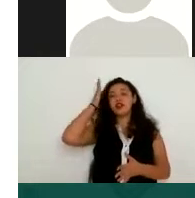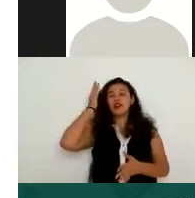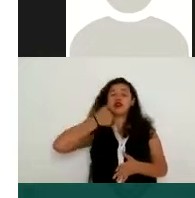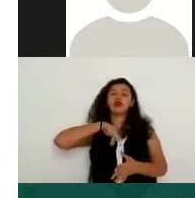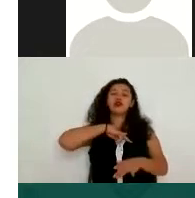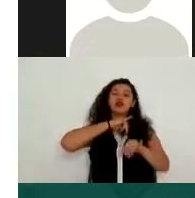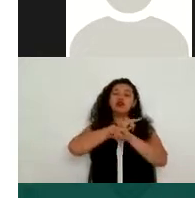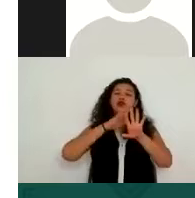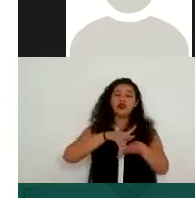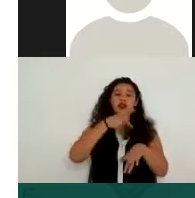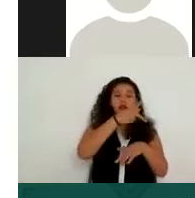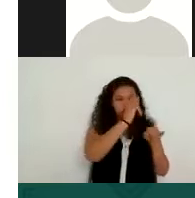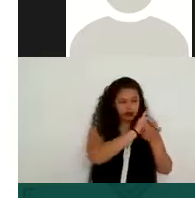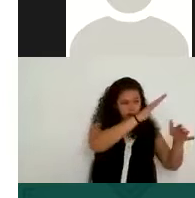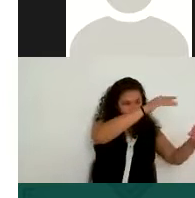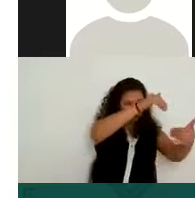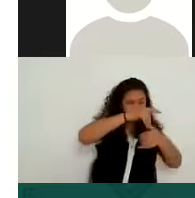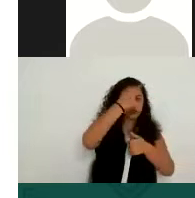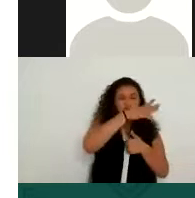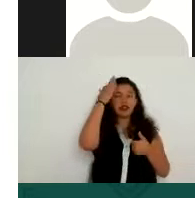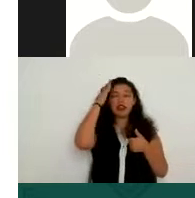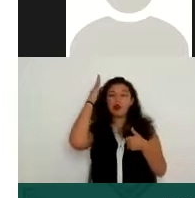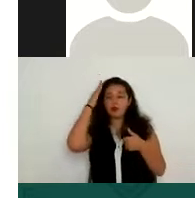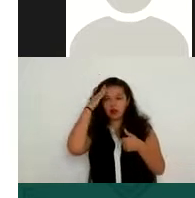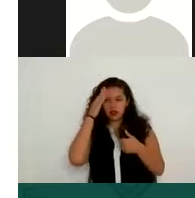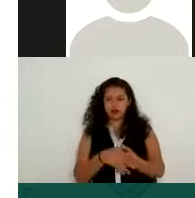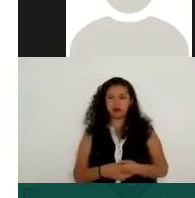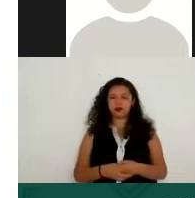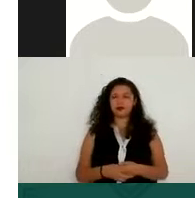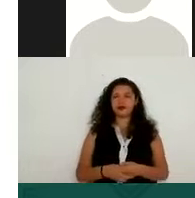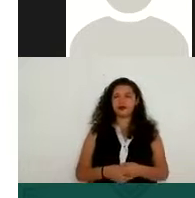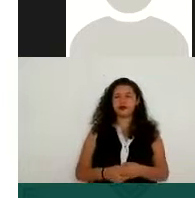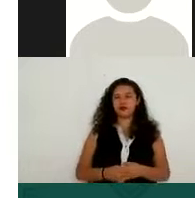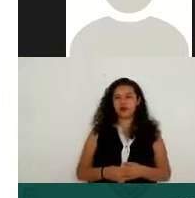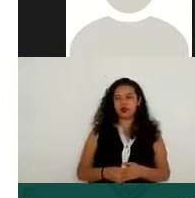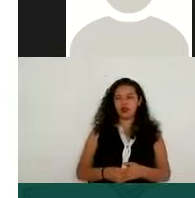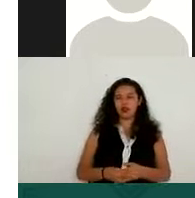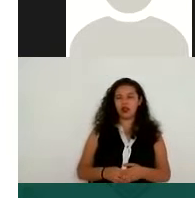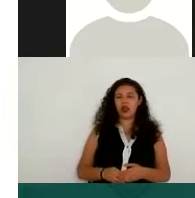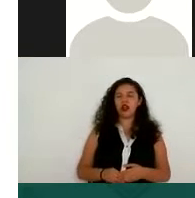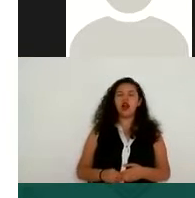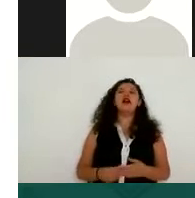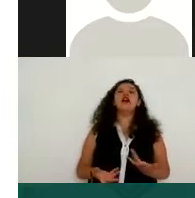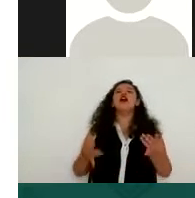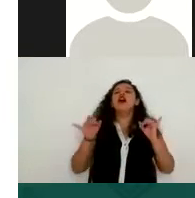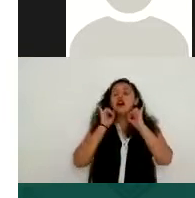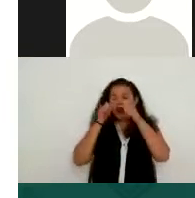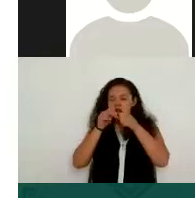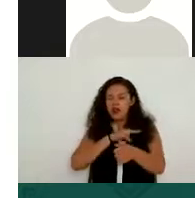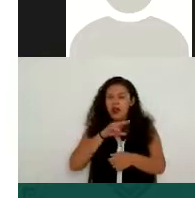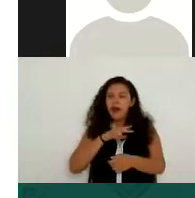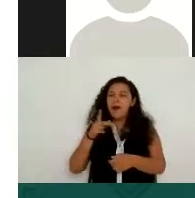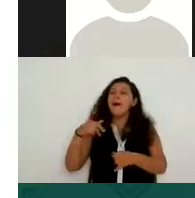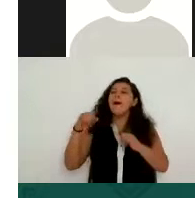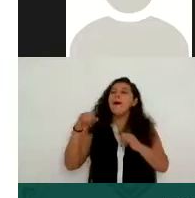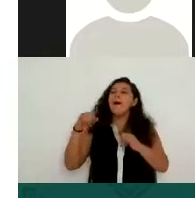en la institución de asistencia privada de las personas usuarias o asistidas, nosotros tenemos diversa información. Entonces, el